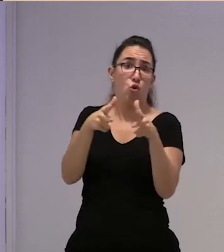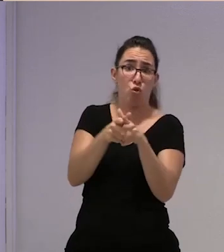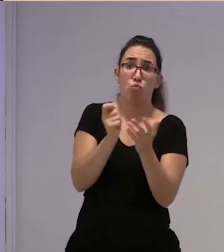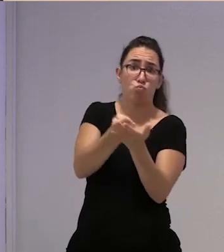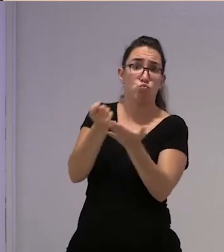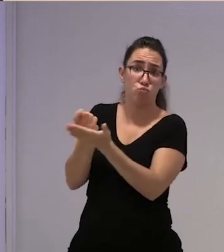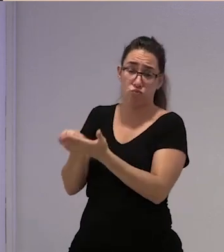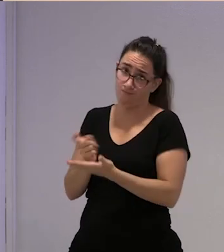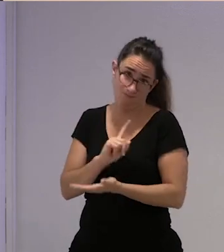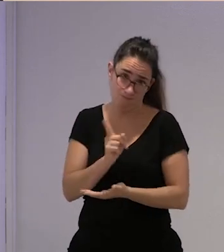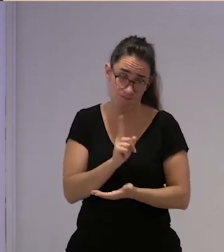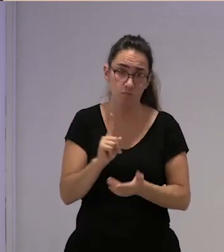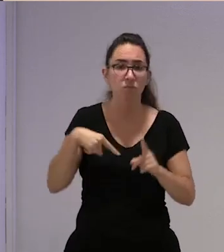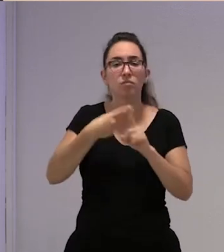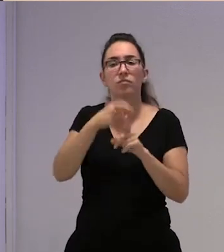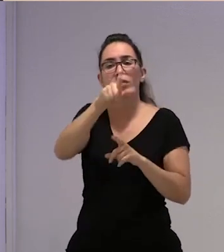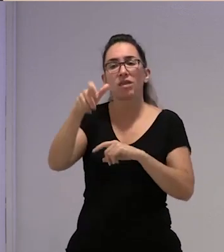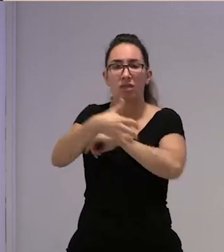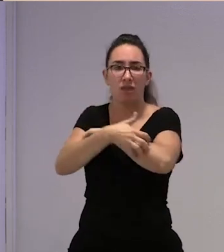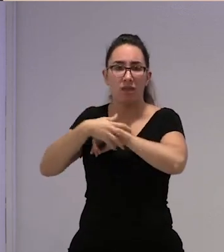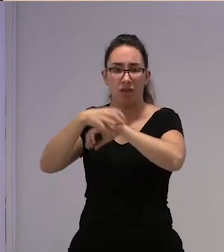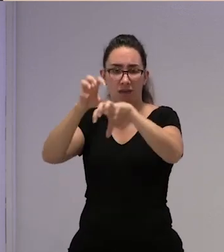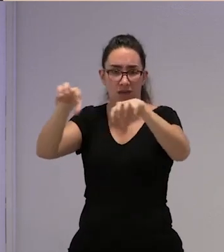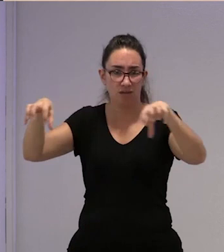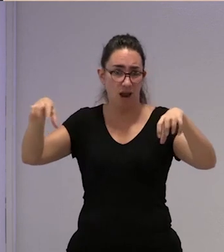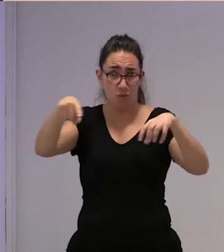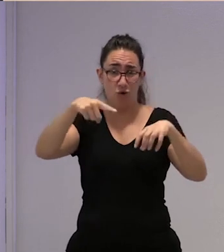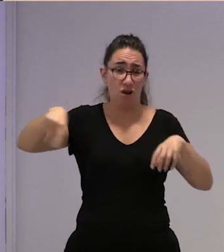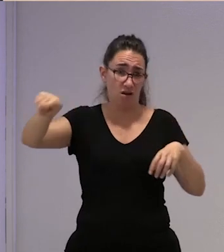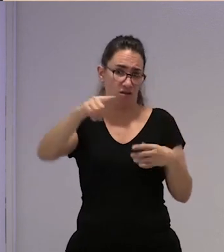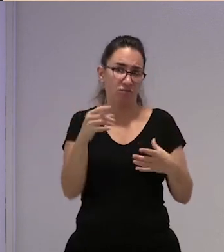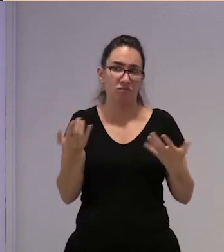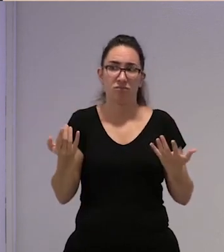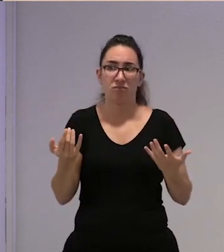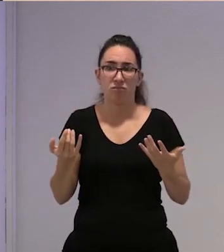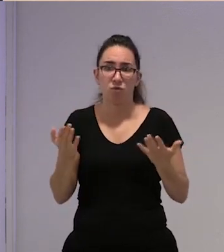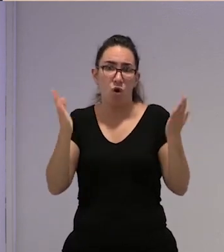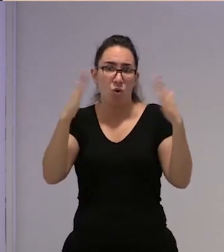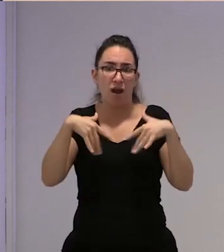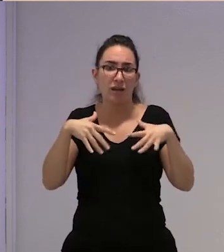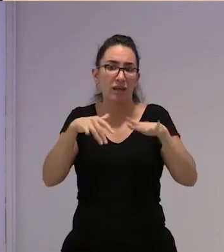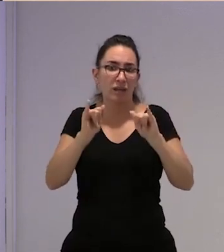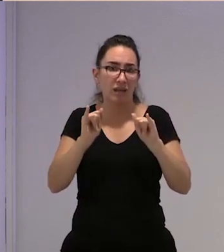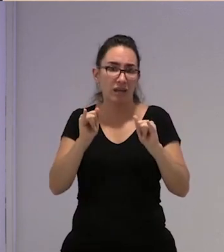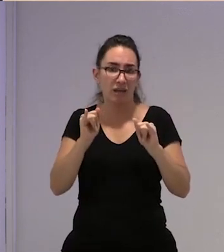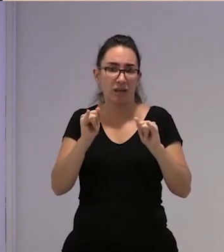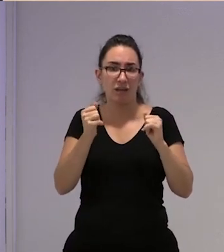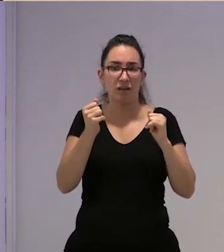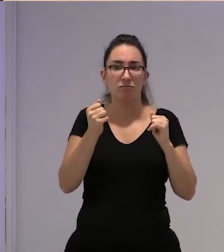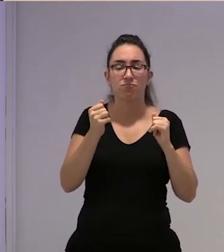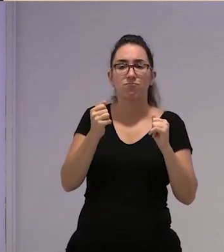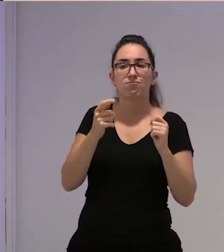luego pues la gente de los asentamientos chabolistas que ni siquiera están reconocidos por las instituciones como